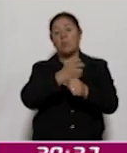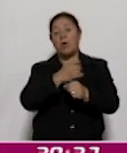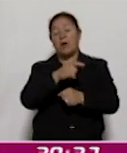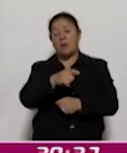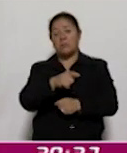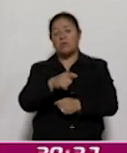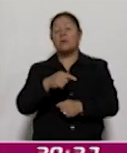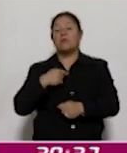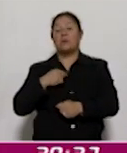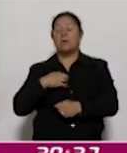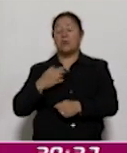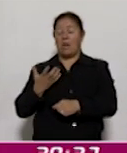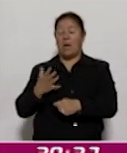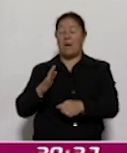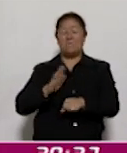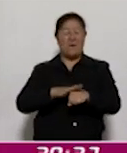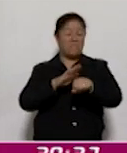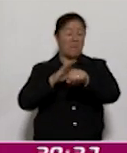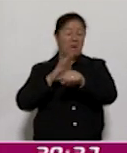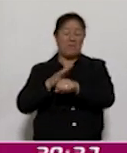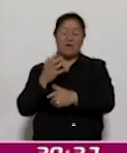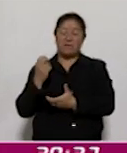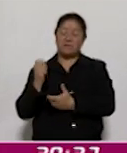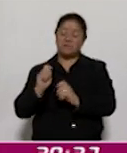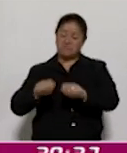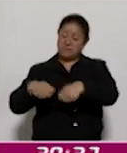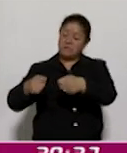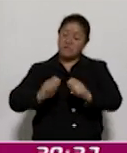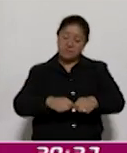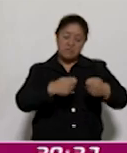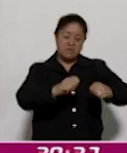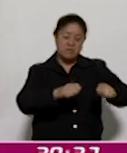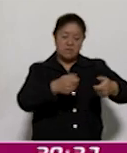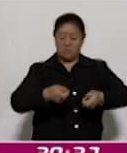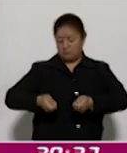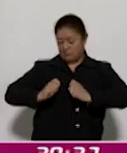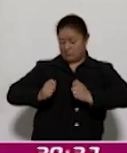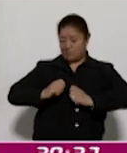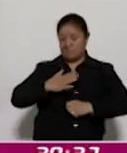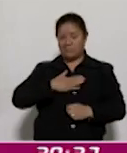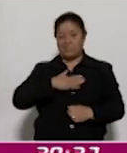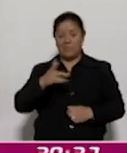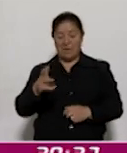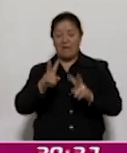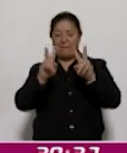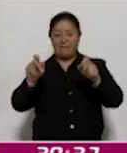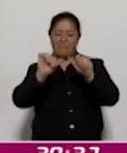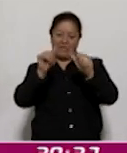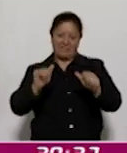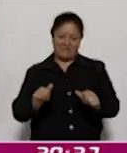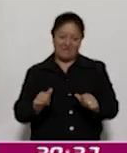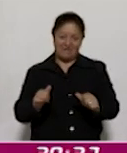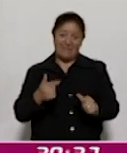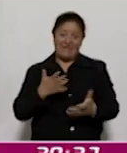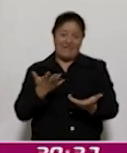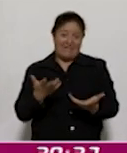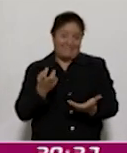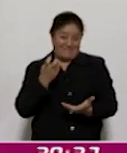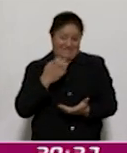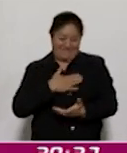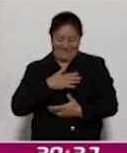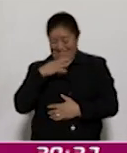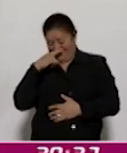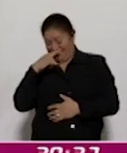distinciones nacionales ha obtenido en materia artesanal. Y eso me llena de orgullo y seguramente a ustedes